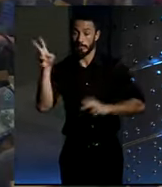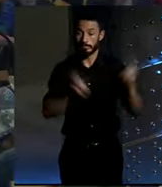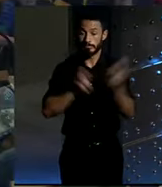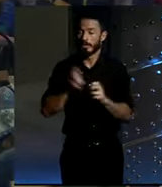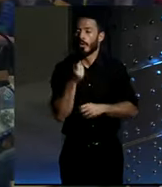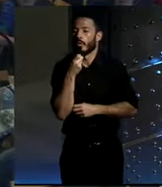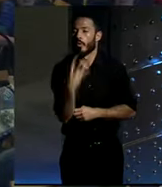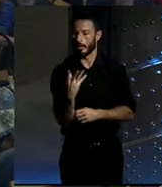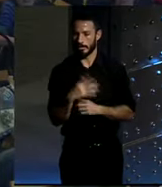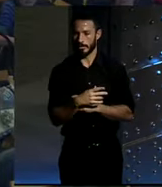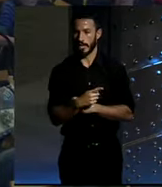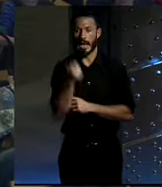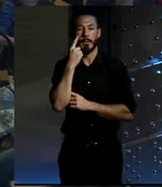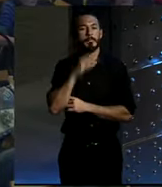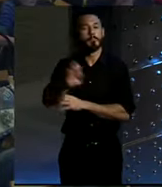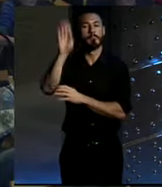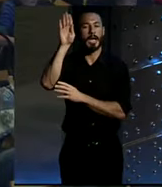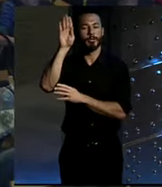Incluyéndoos a vosotros. Que levanten las manos.